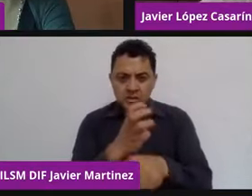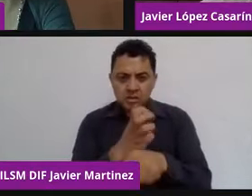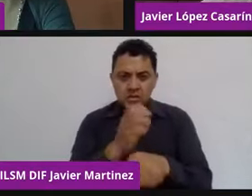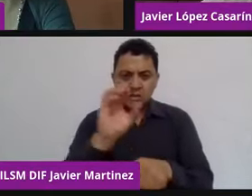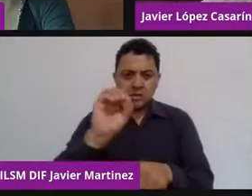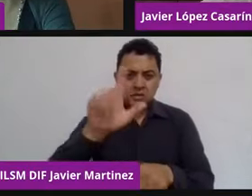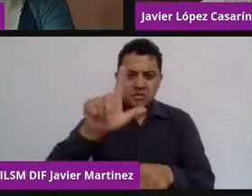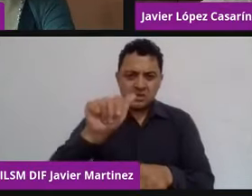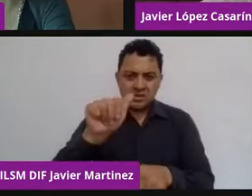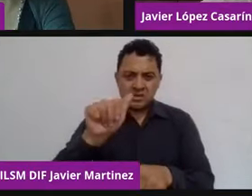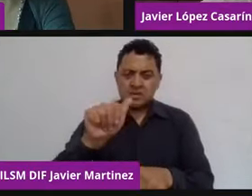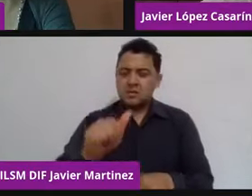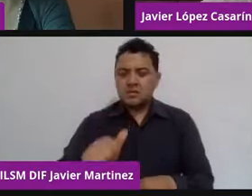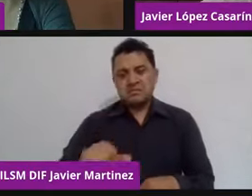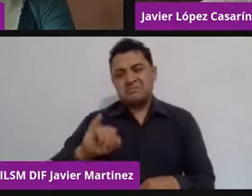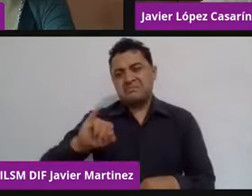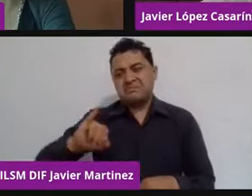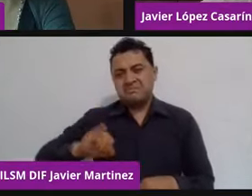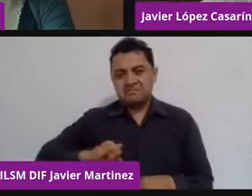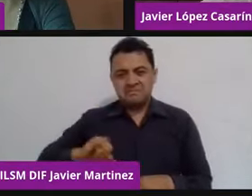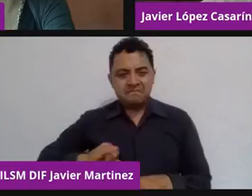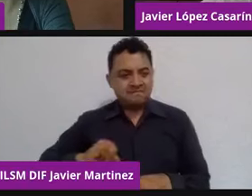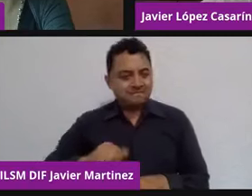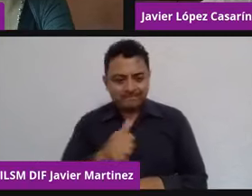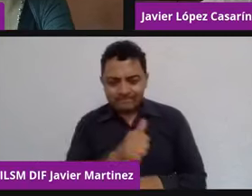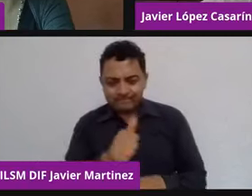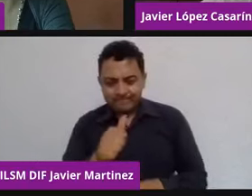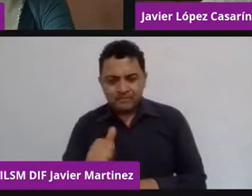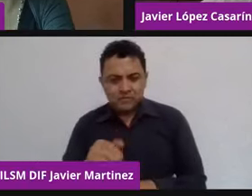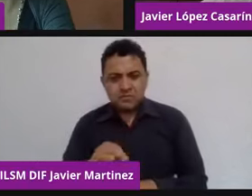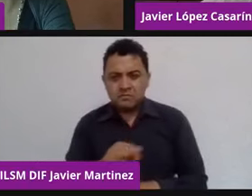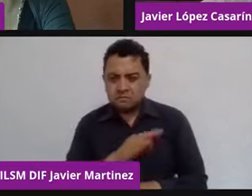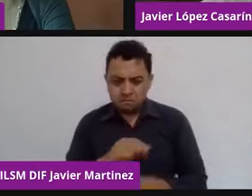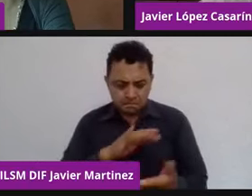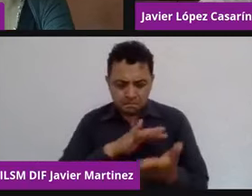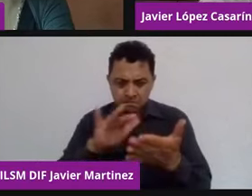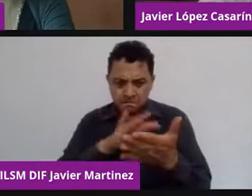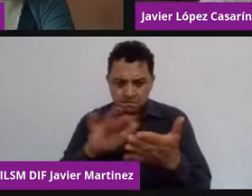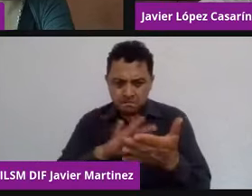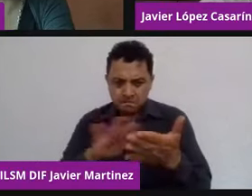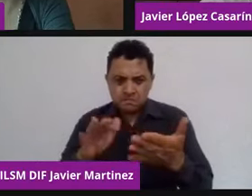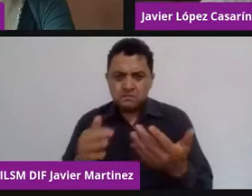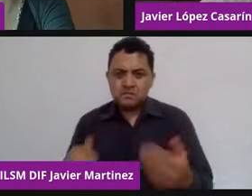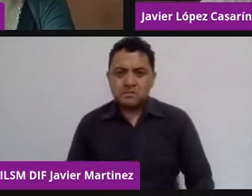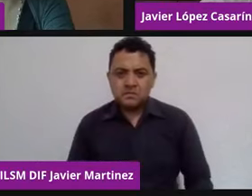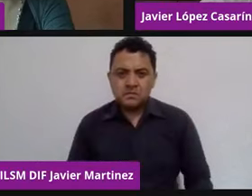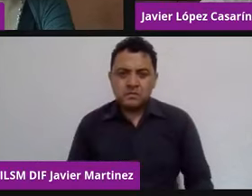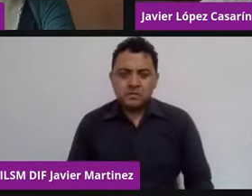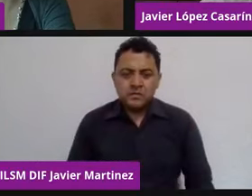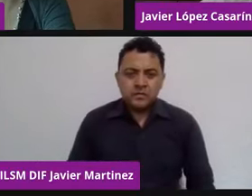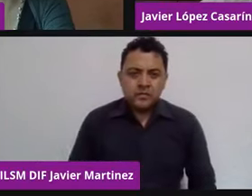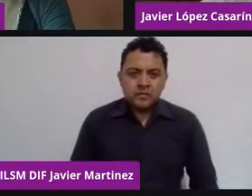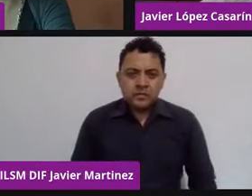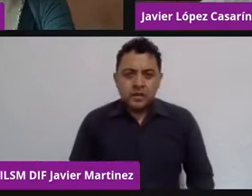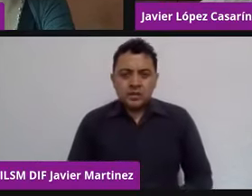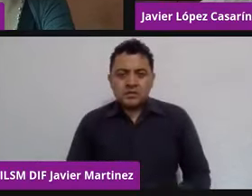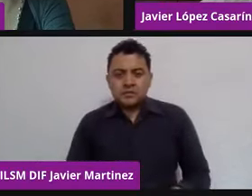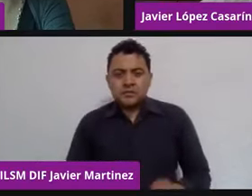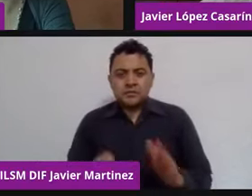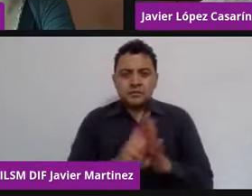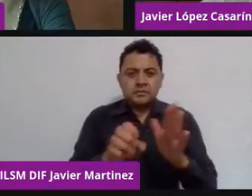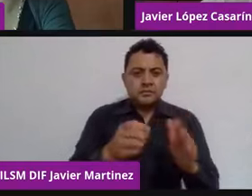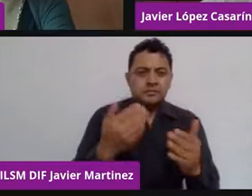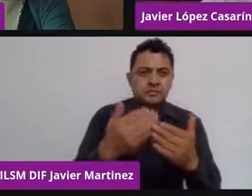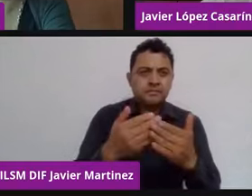para atrás y empieza a vivir teorías económicas o modelos de ciencia ficción y te dices ya estoy ahí